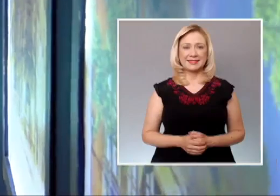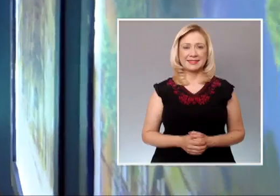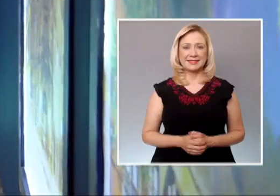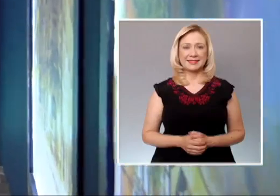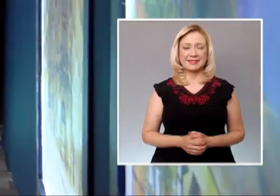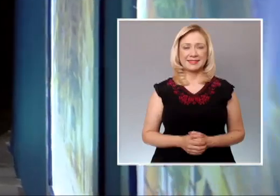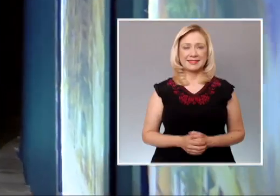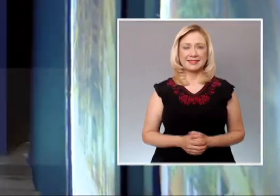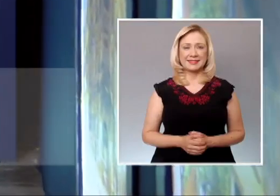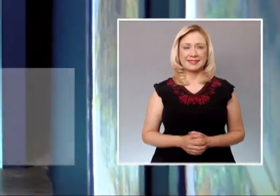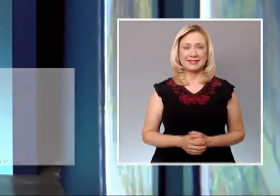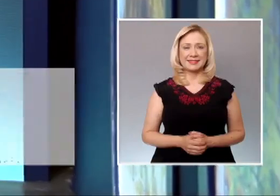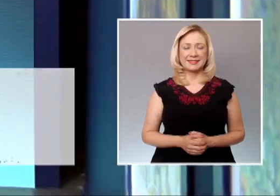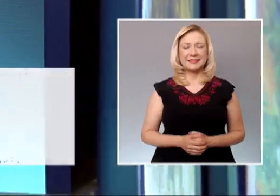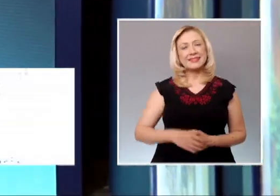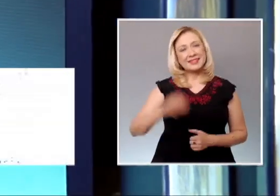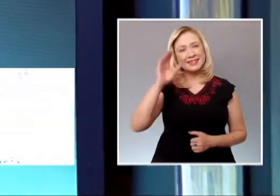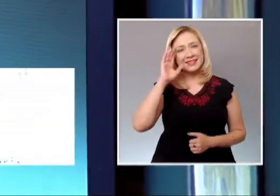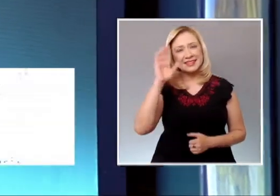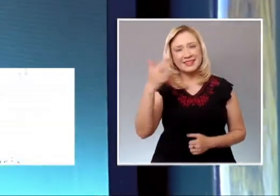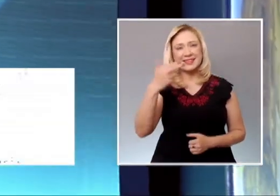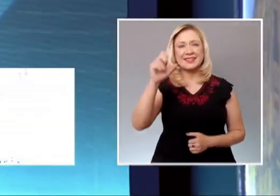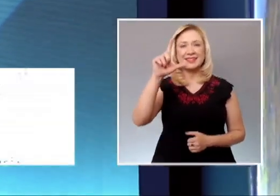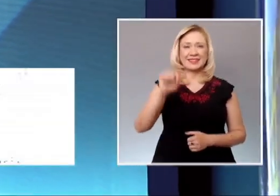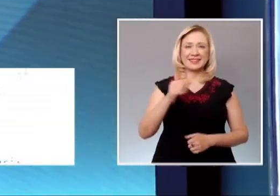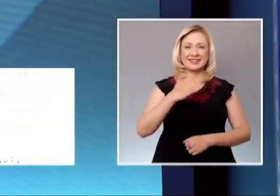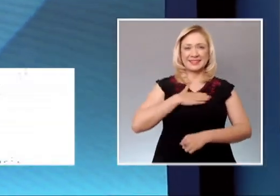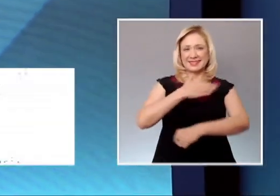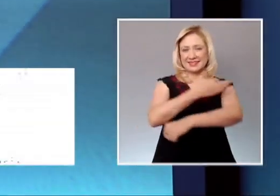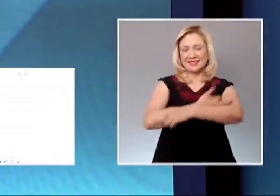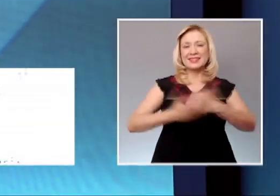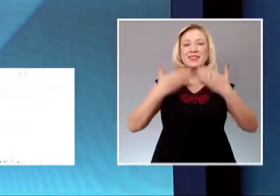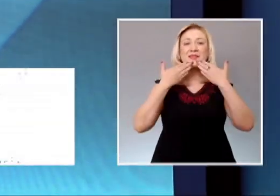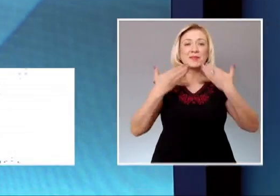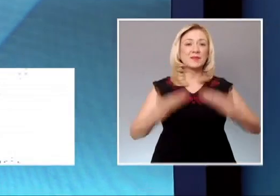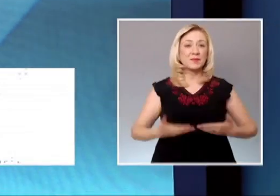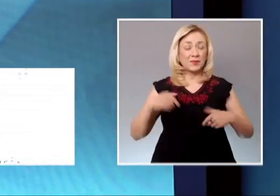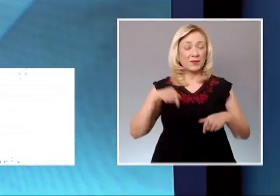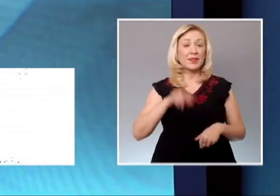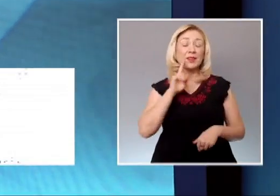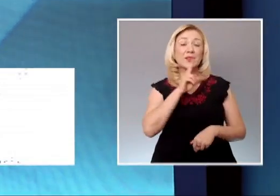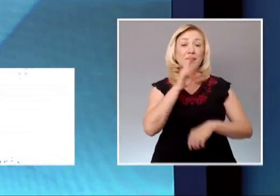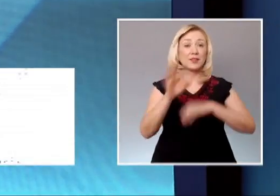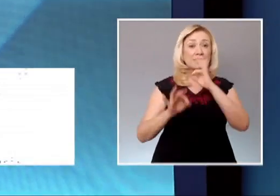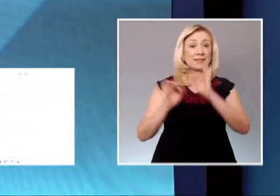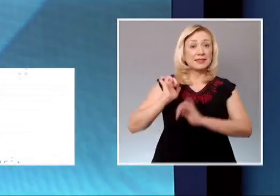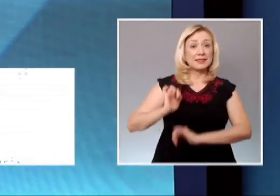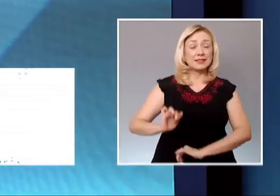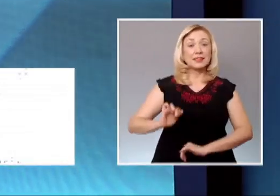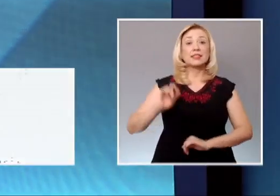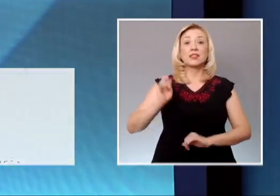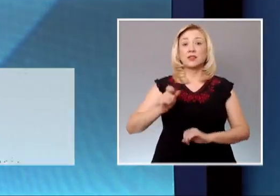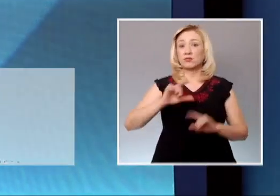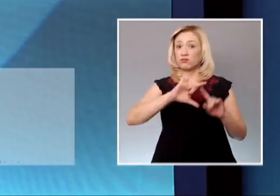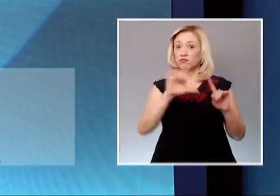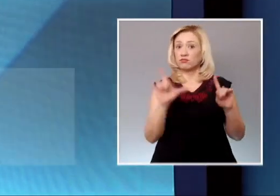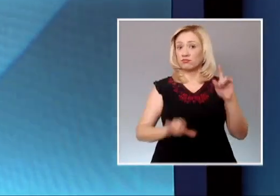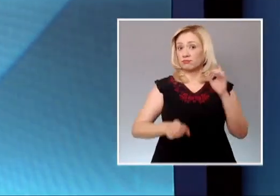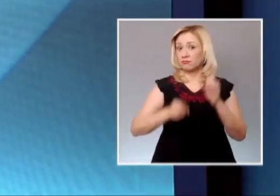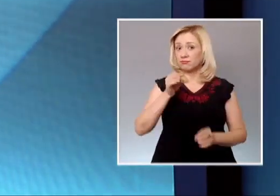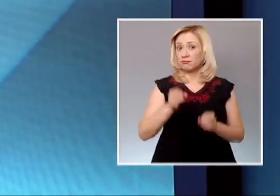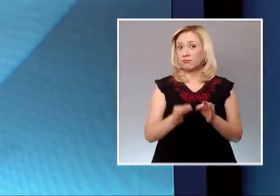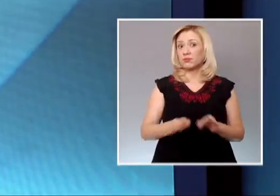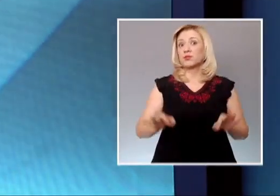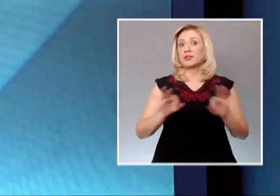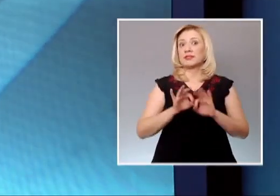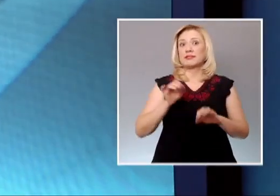¿Qué tal? Muy buenas tardes, bienvenidas y bienvenidos a este corte informativo con la información más destacada del Poder Judicial de la Federación. Hoy es miércoles